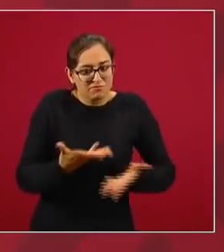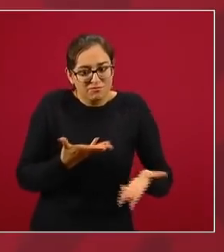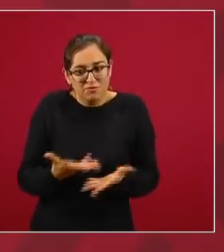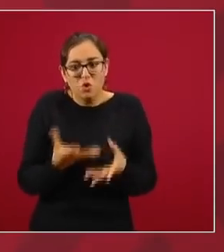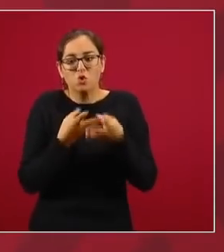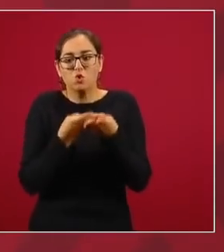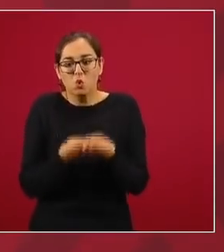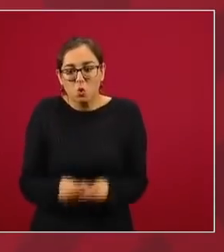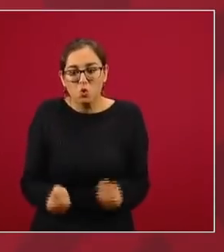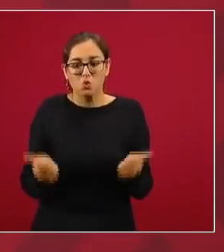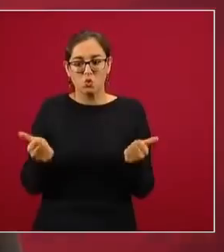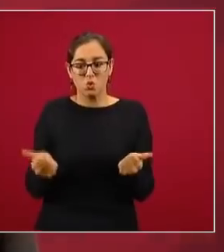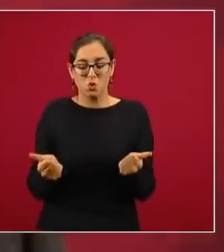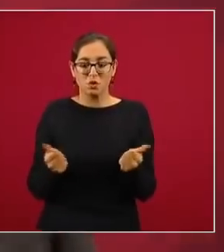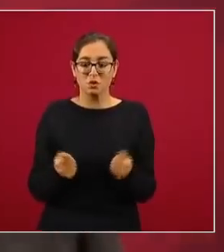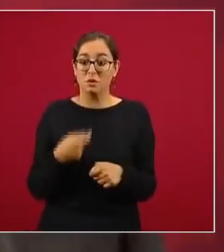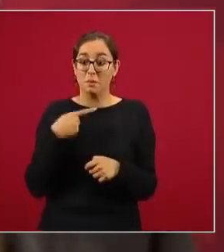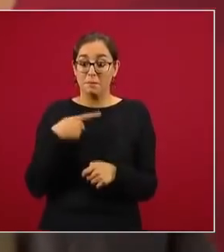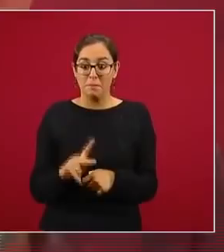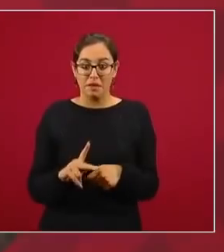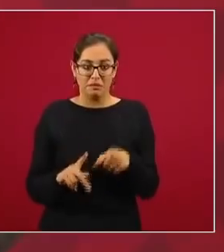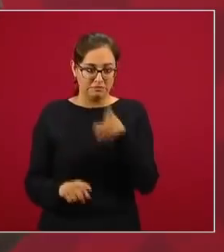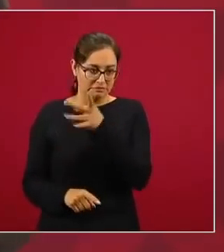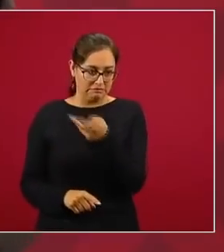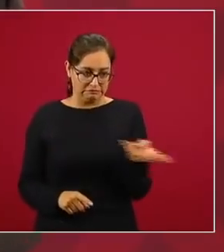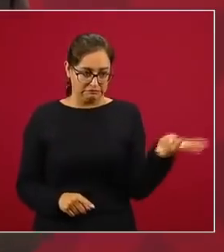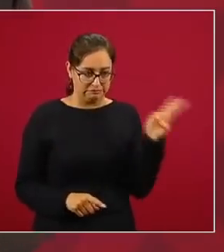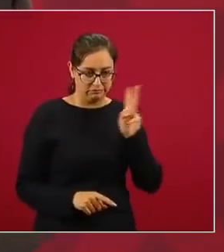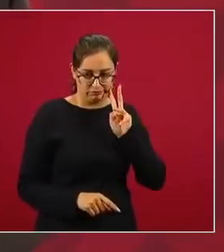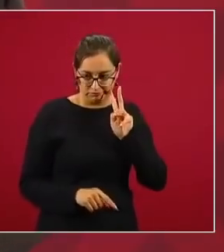pero ahí andan sopiloteando